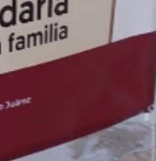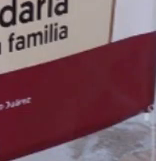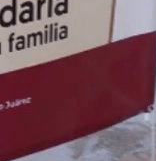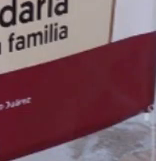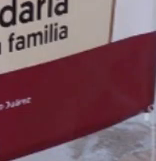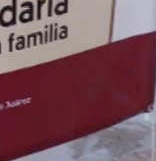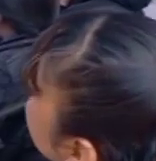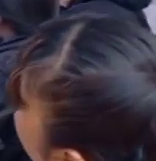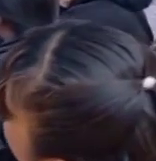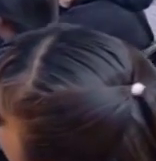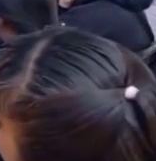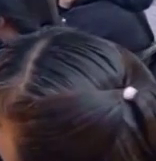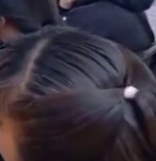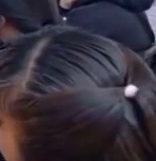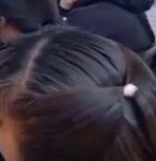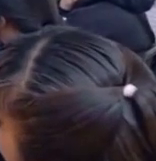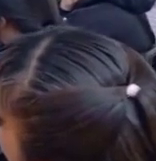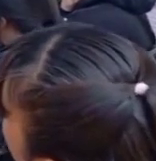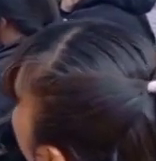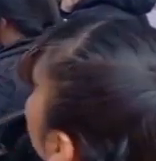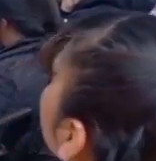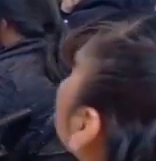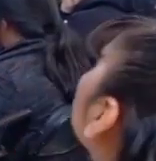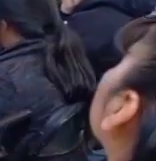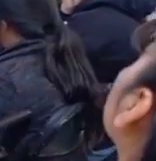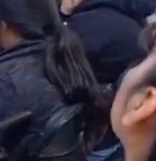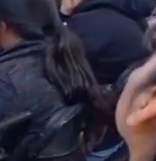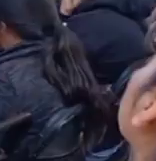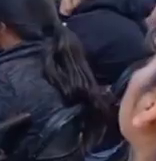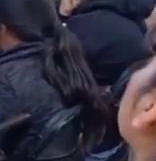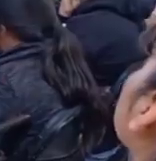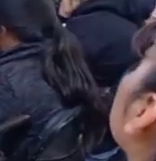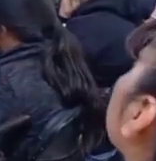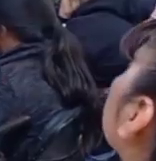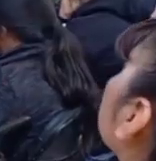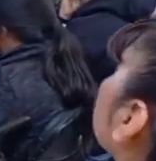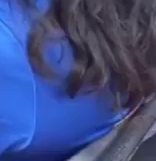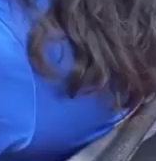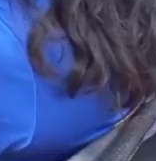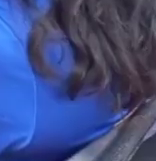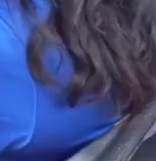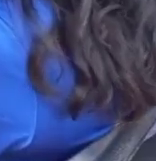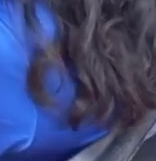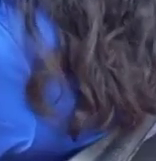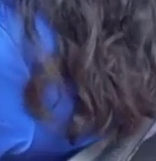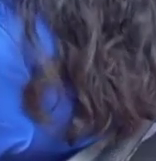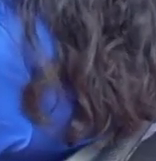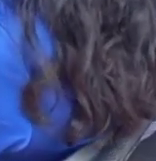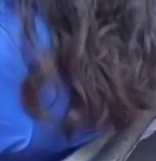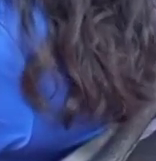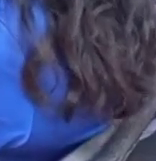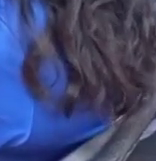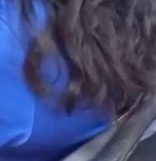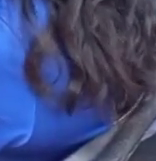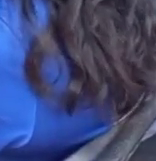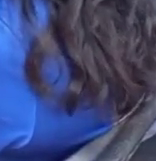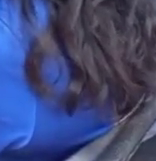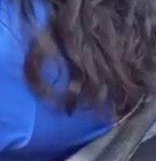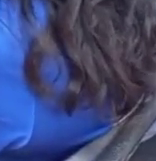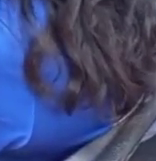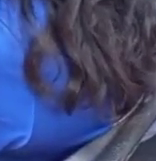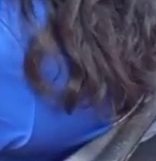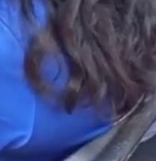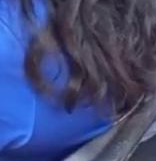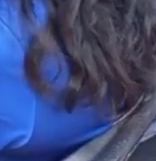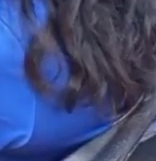programas con mayor cobertura en las salas son la pensión para el bienestar de las personas adultas mayores con 114.216 derechohabientes